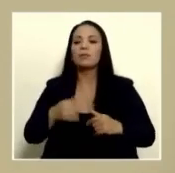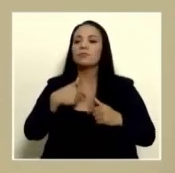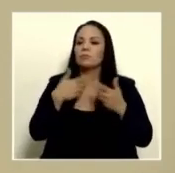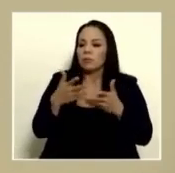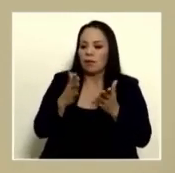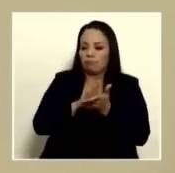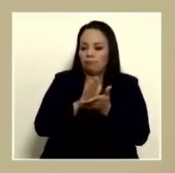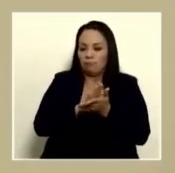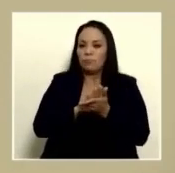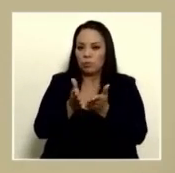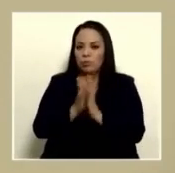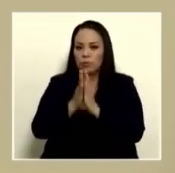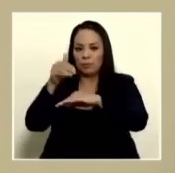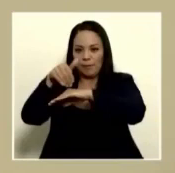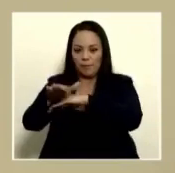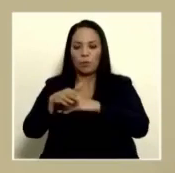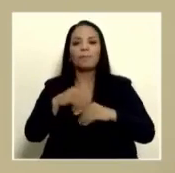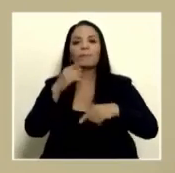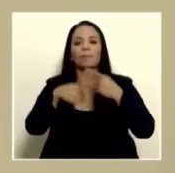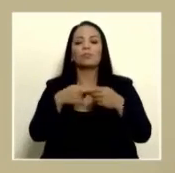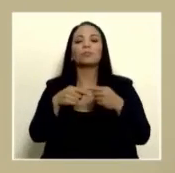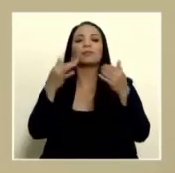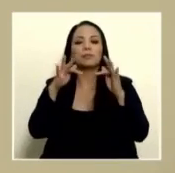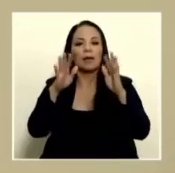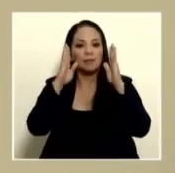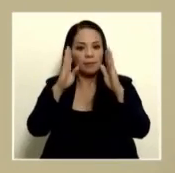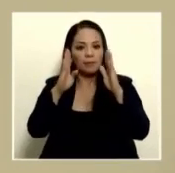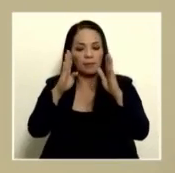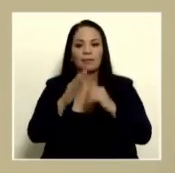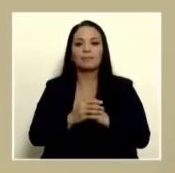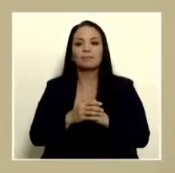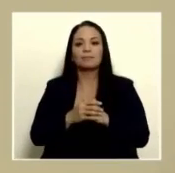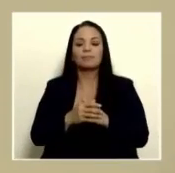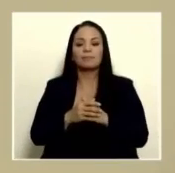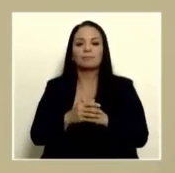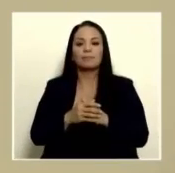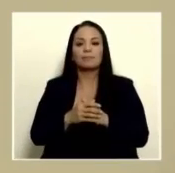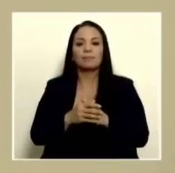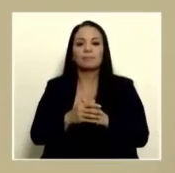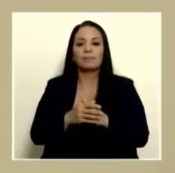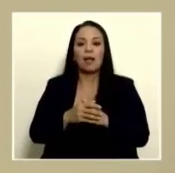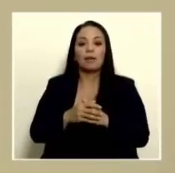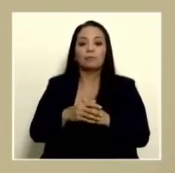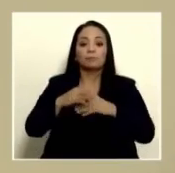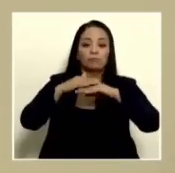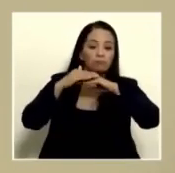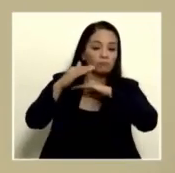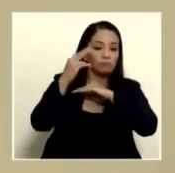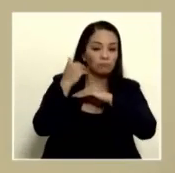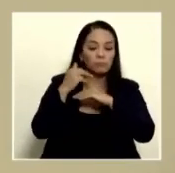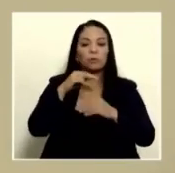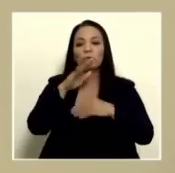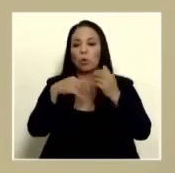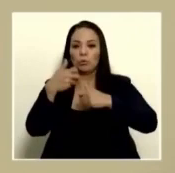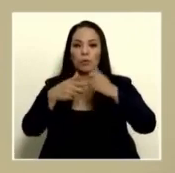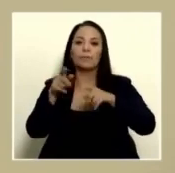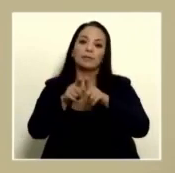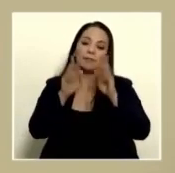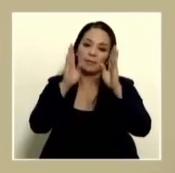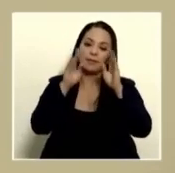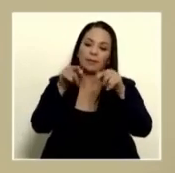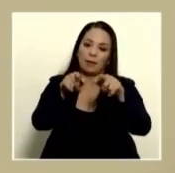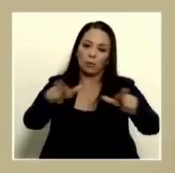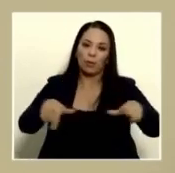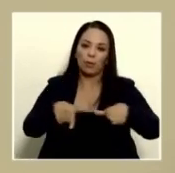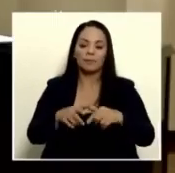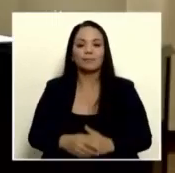solicitud que se envió y vamos a intentar atender en adición a lo que es el sellado pues todos los otros problemas que se están presentando ahí en sitio